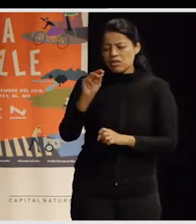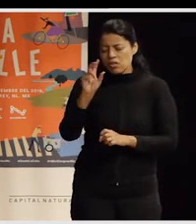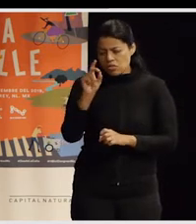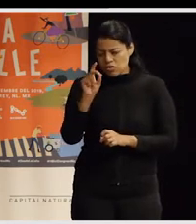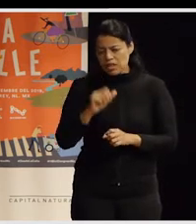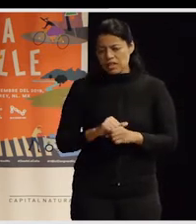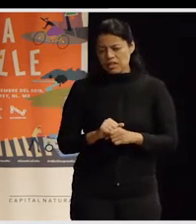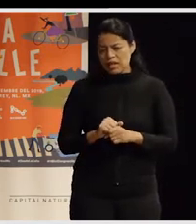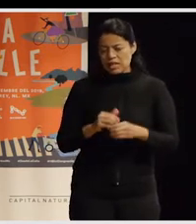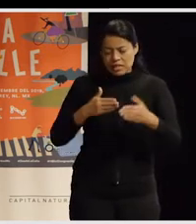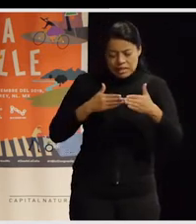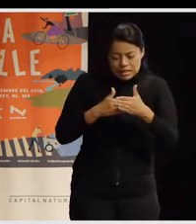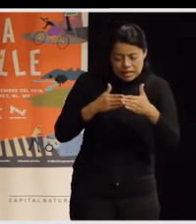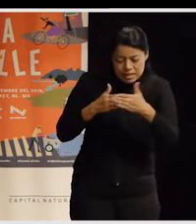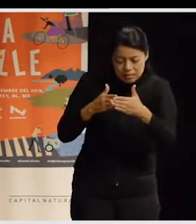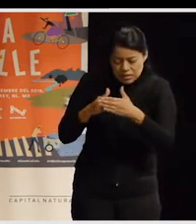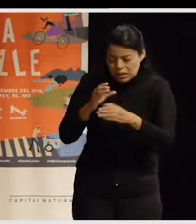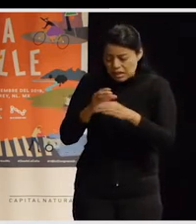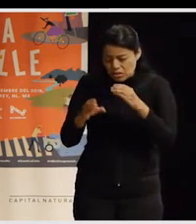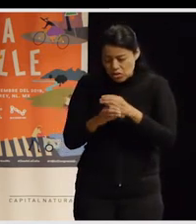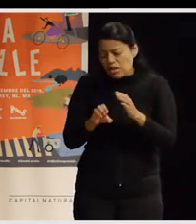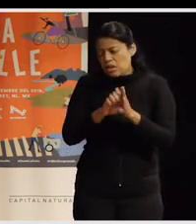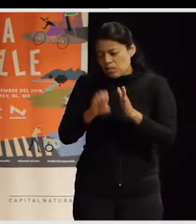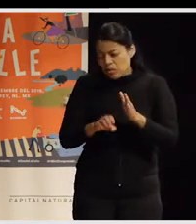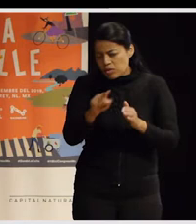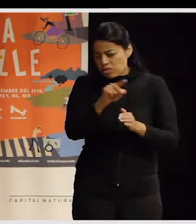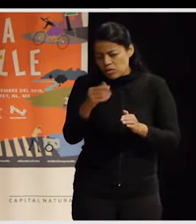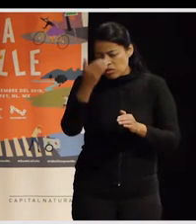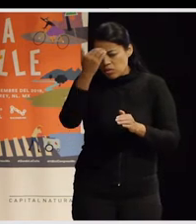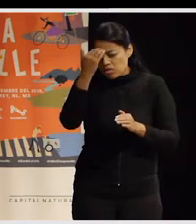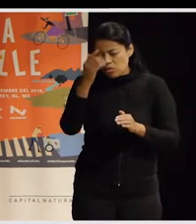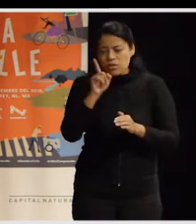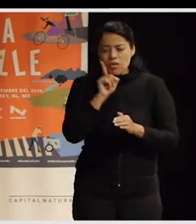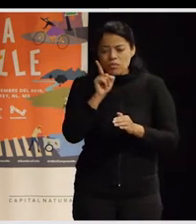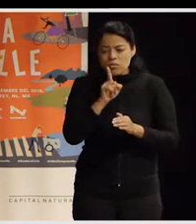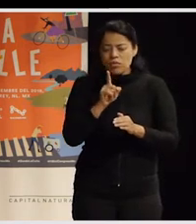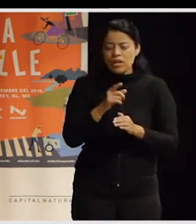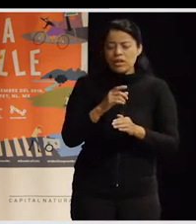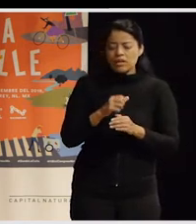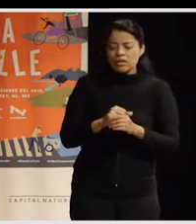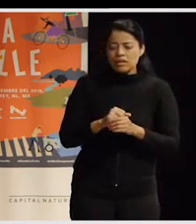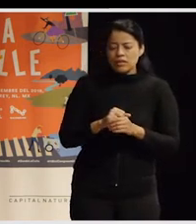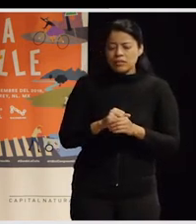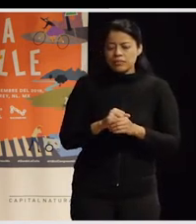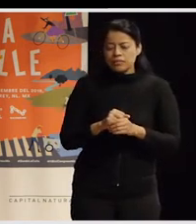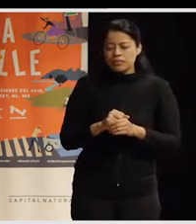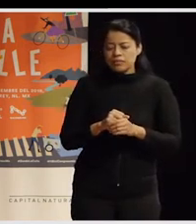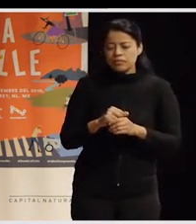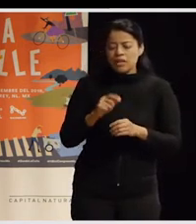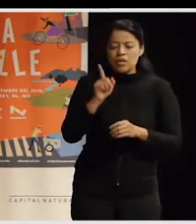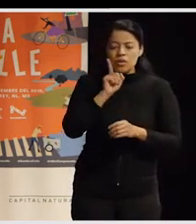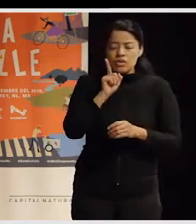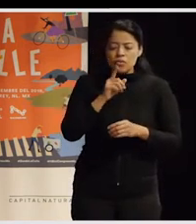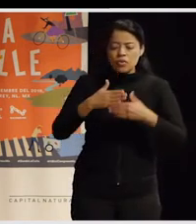cosas, la ciudad anticalle, ¿no?, que por ejemplo, no sé si conocen a un activista canadiense que luego se asentó en Nueva York, una activista